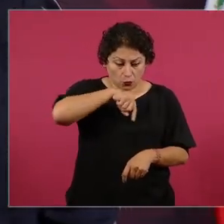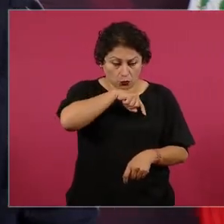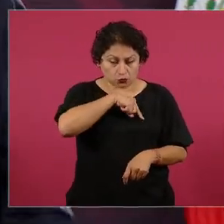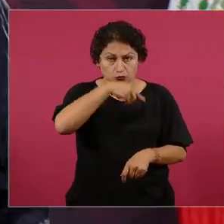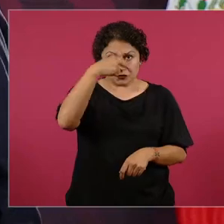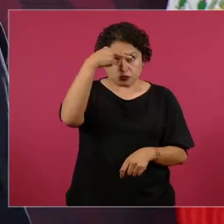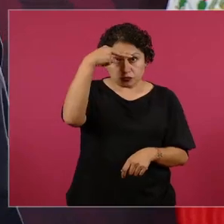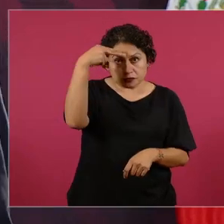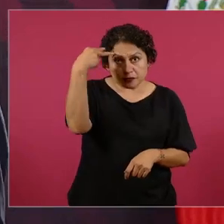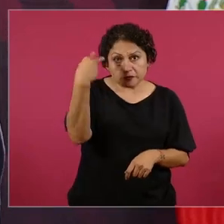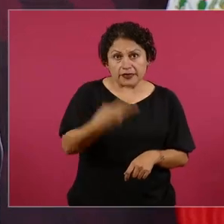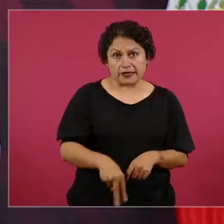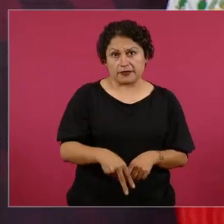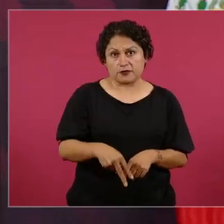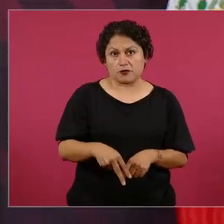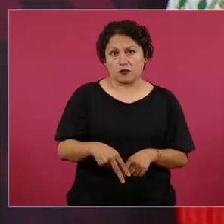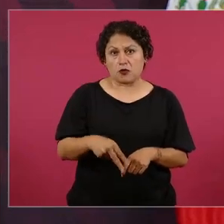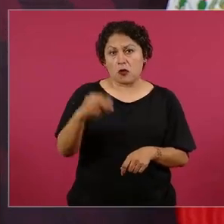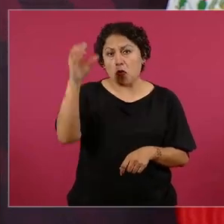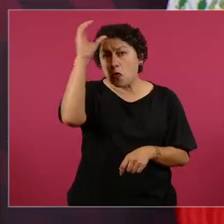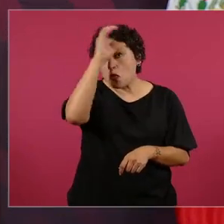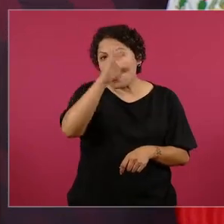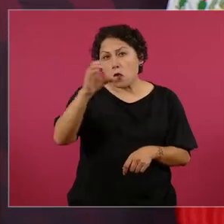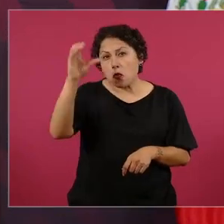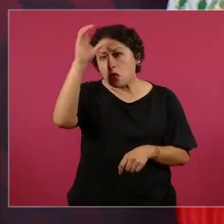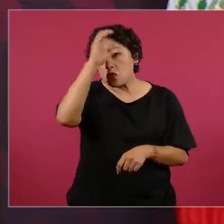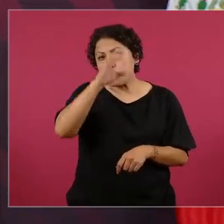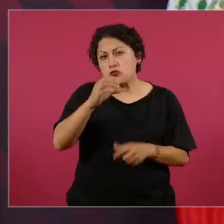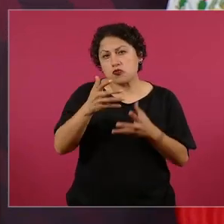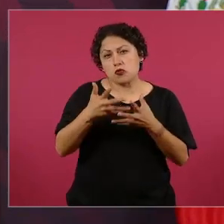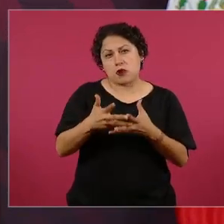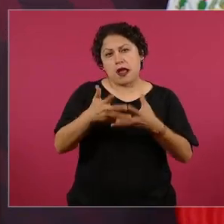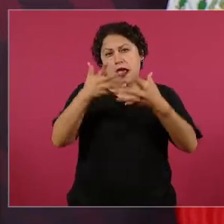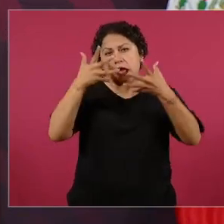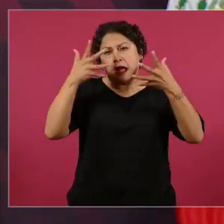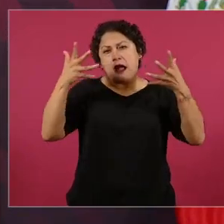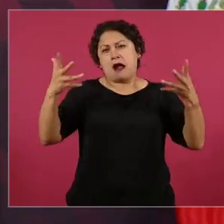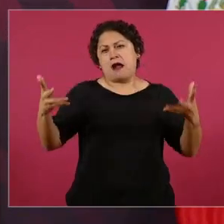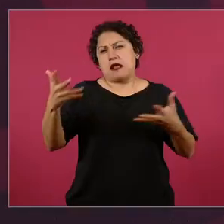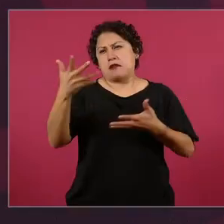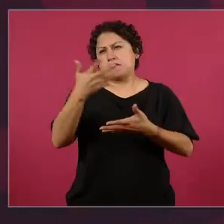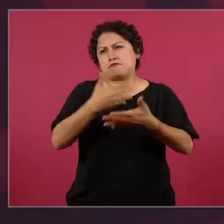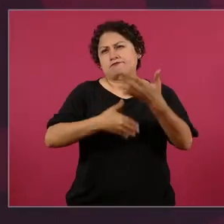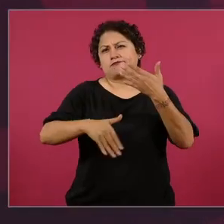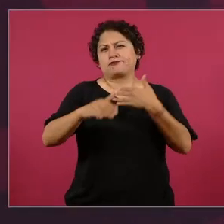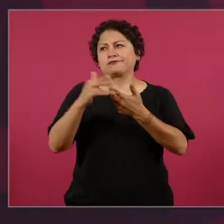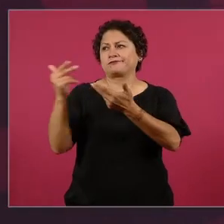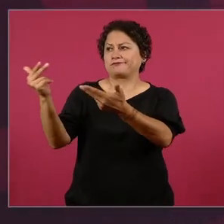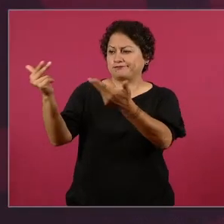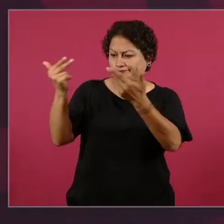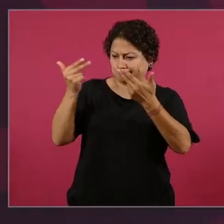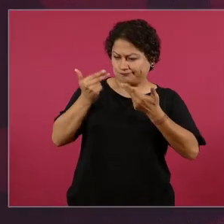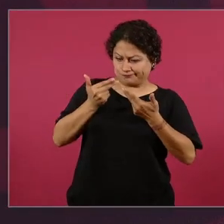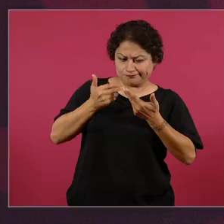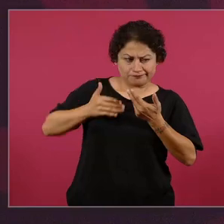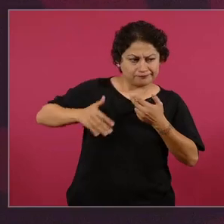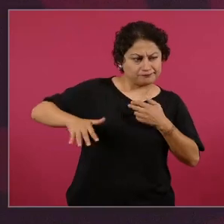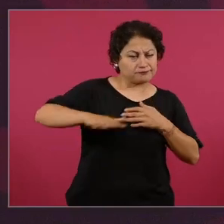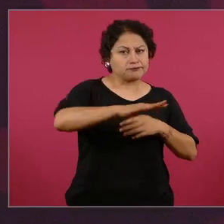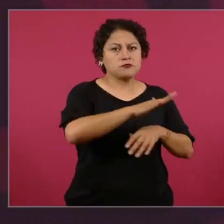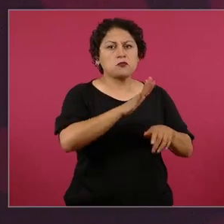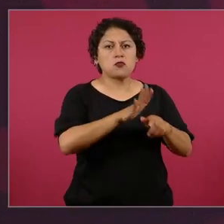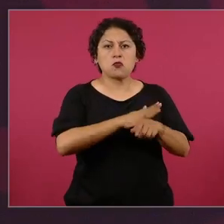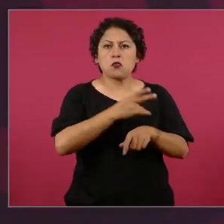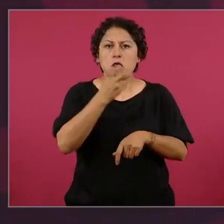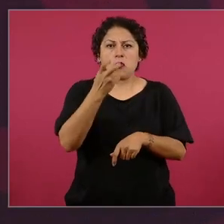entonces México está bastante bastante bien muy bien y debemos